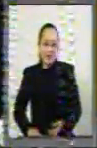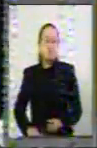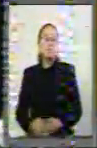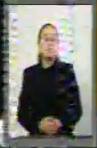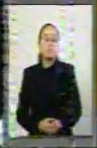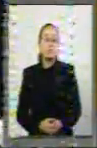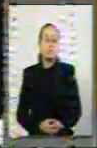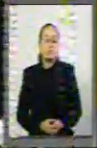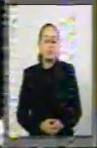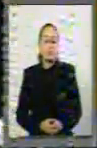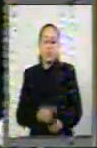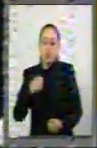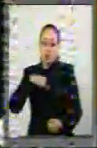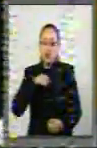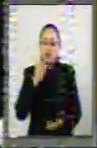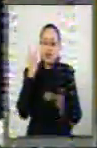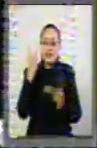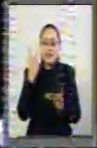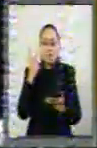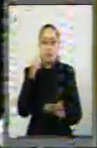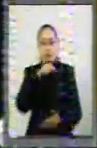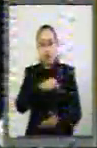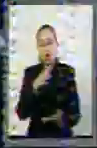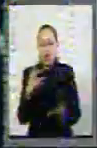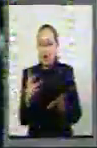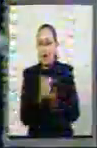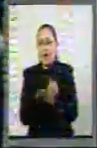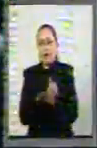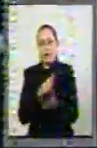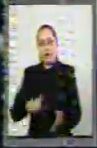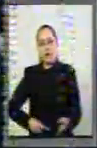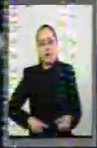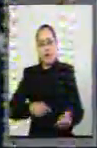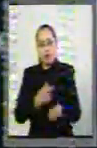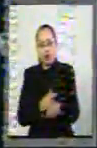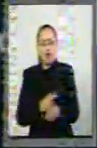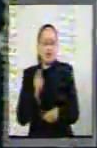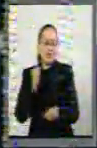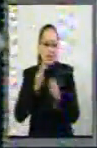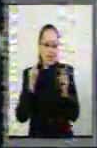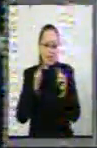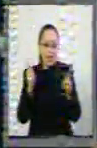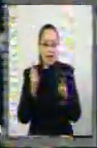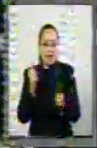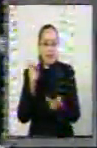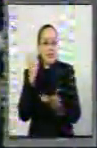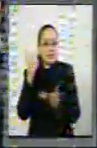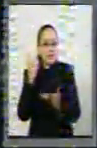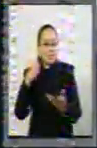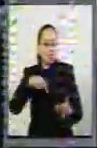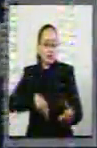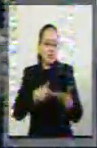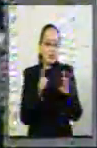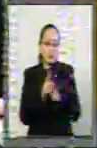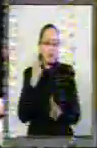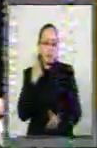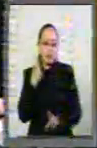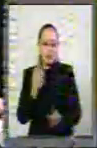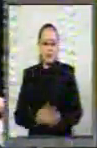deseamos que tú ganes la gubernatura. Sabes que te lo deseamos todo el grupo parlamentario.